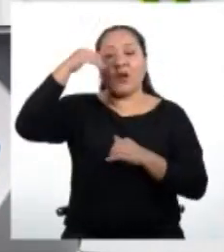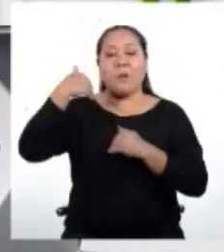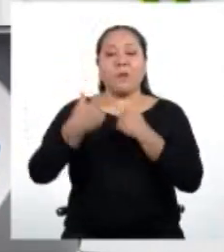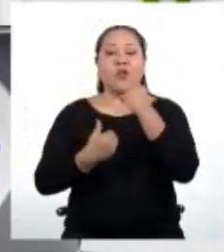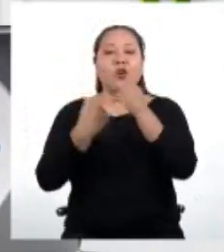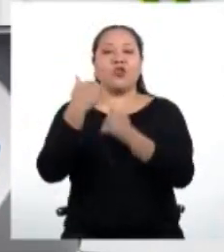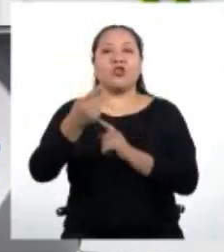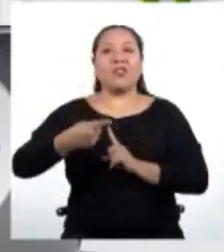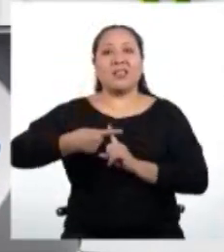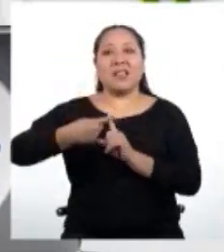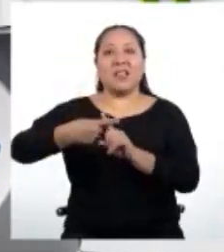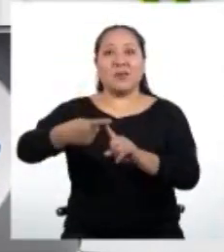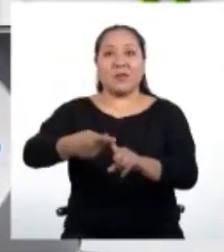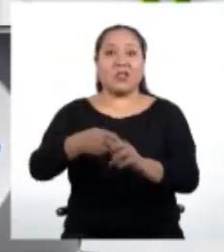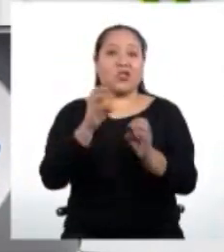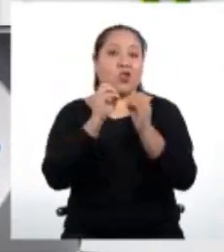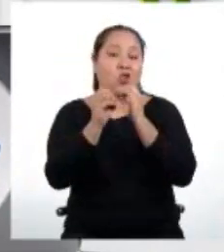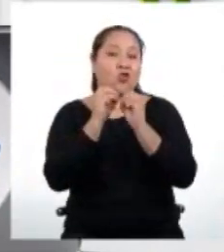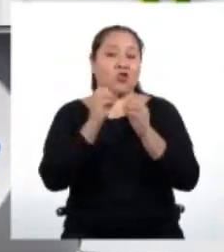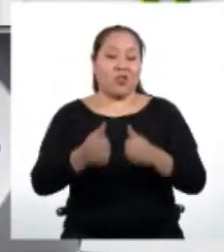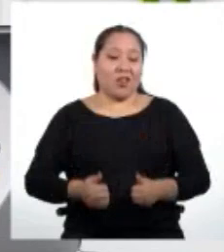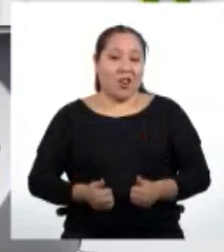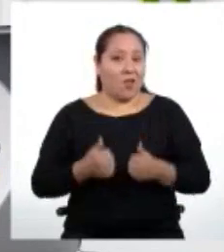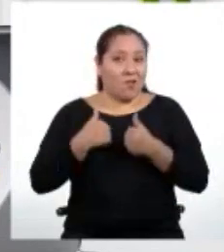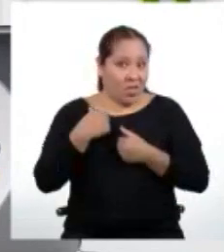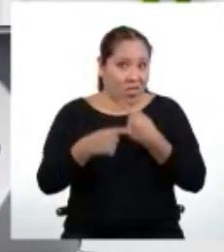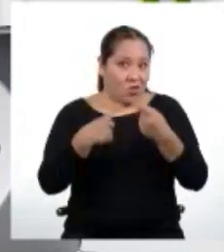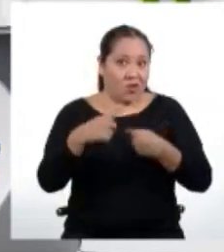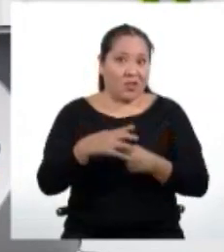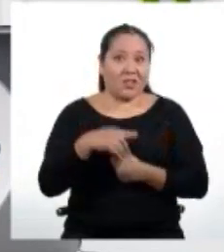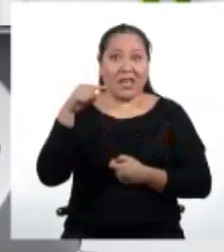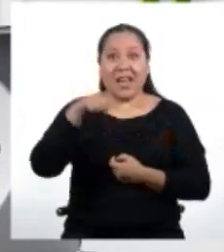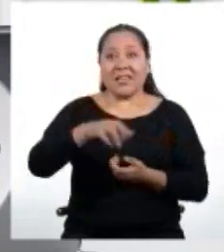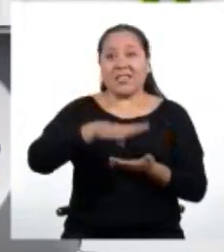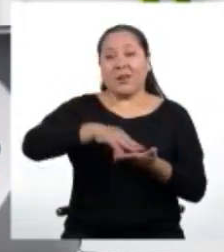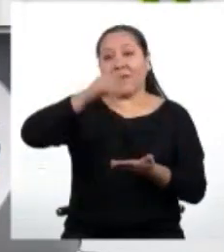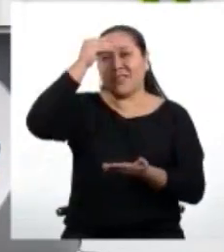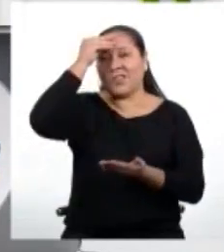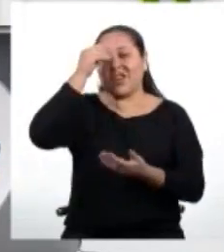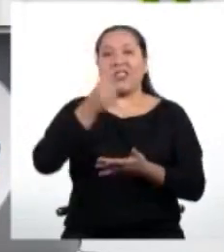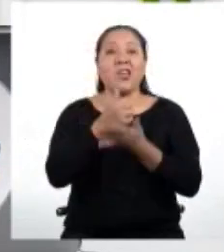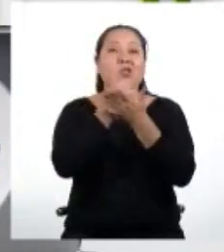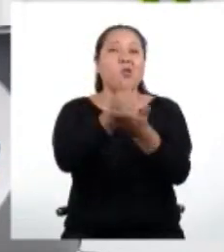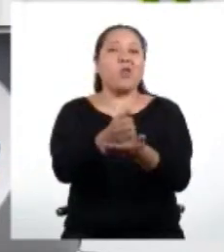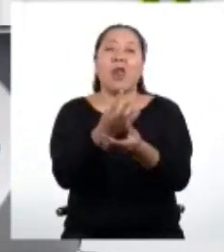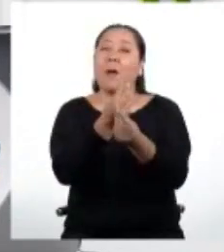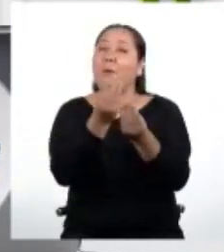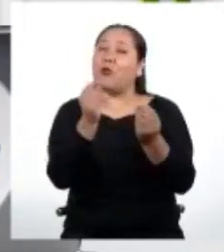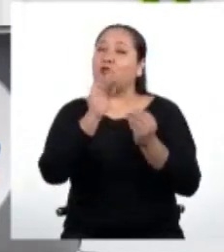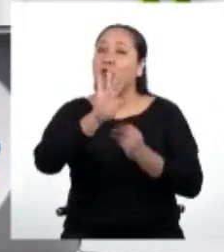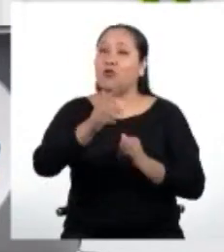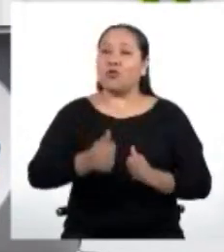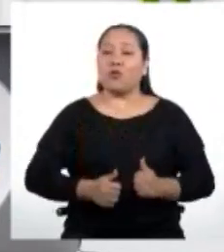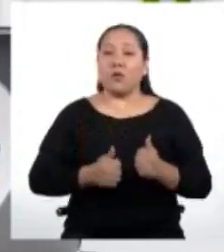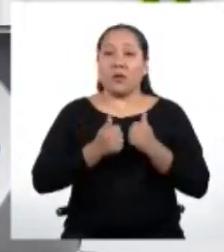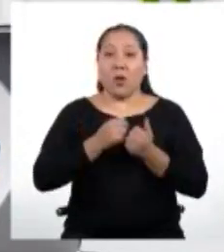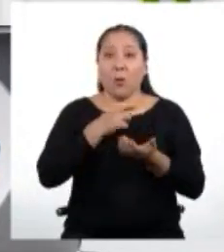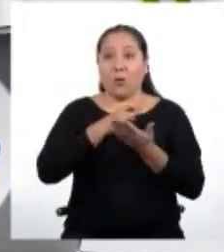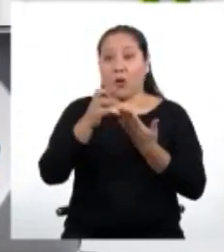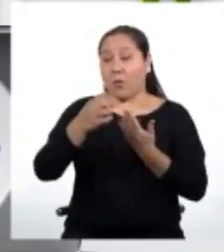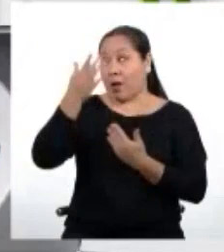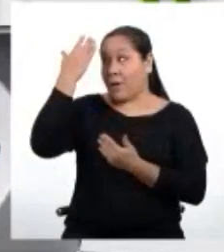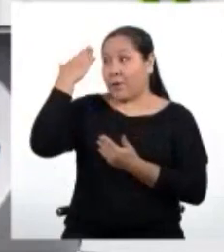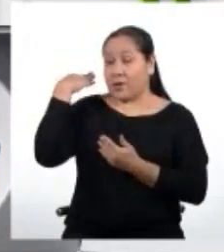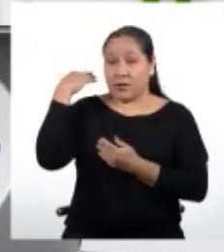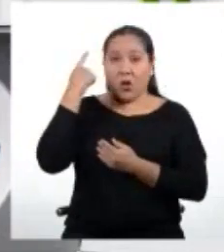aritméticas en la resolución de situaciones de la vida cotidiana. Este aprendizaje será muy útil en nuestras vidas. En nuestros programas anteriores